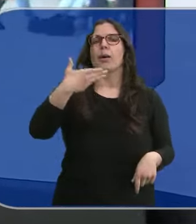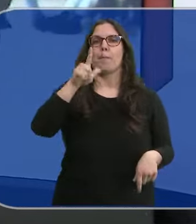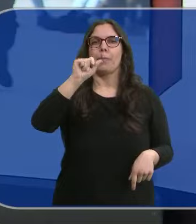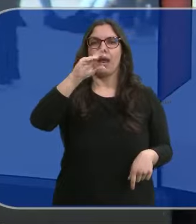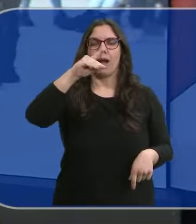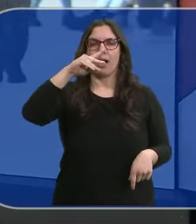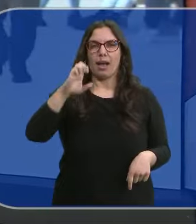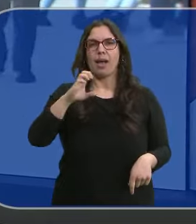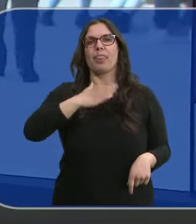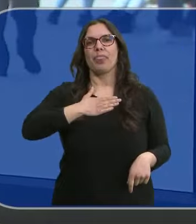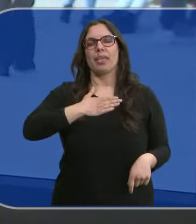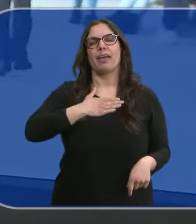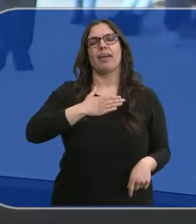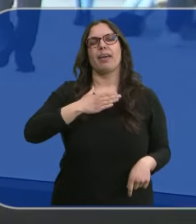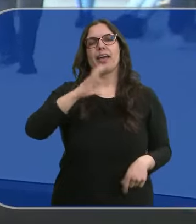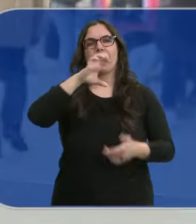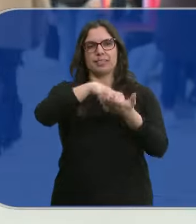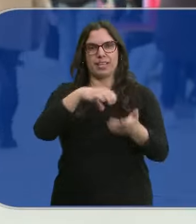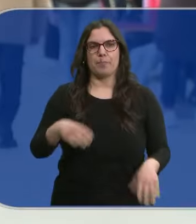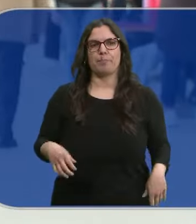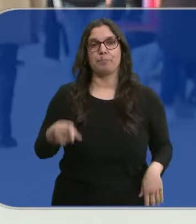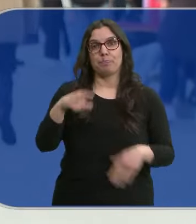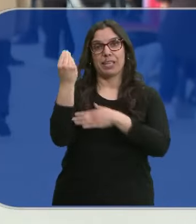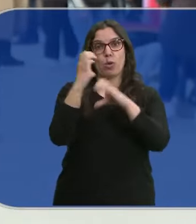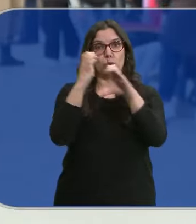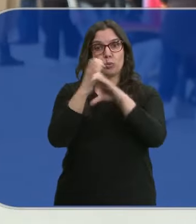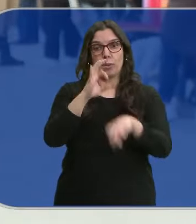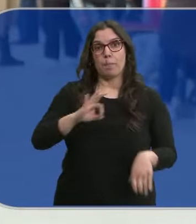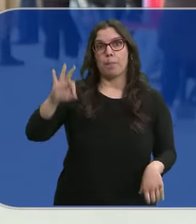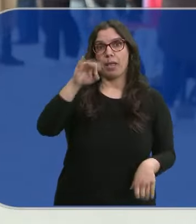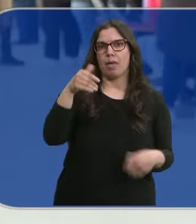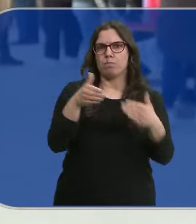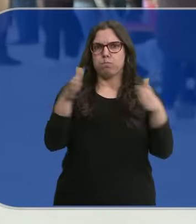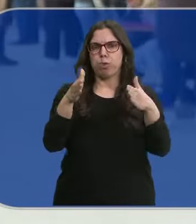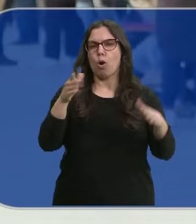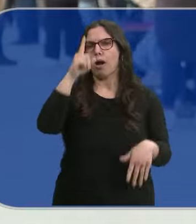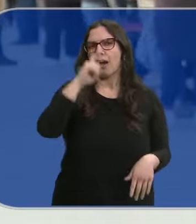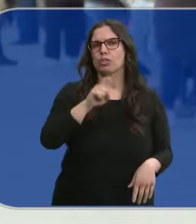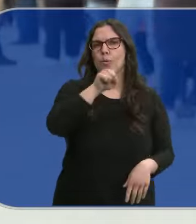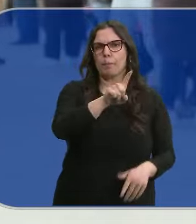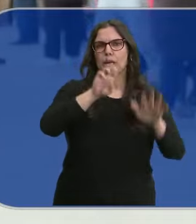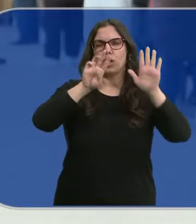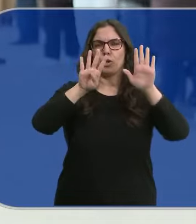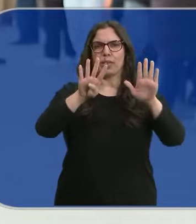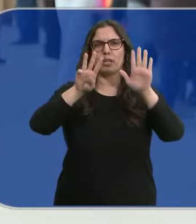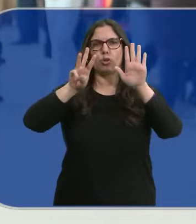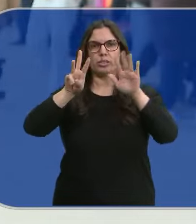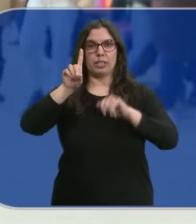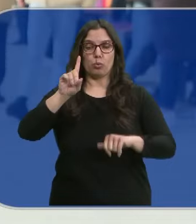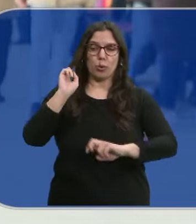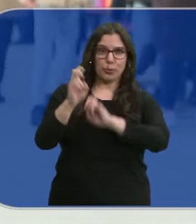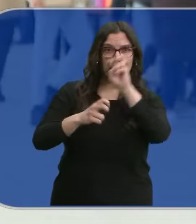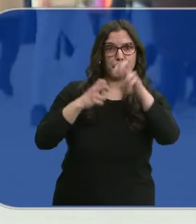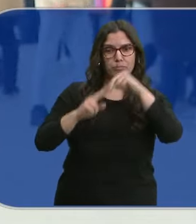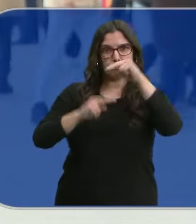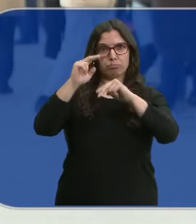Cristina Pastor. Esta estación de autobuses de Palencia abrió sus puertas en el año 1981. Su renovación